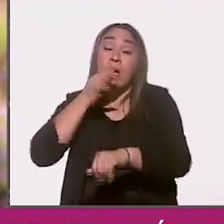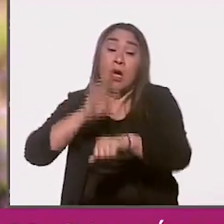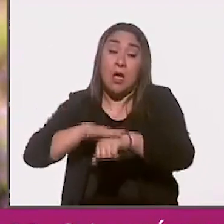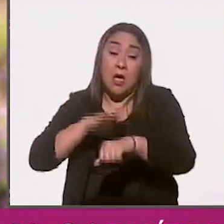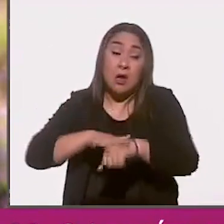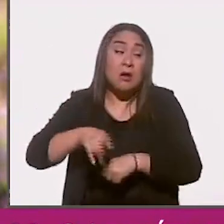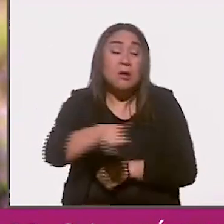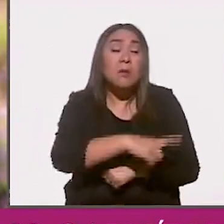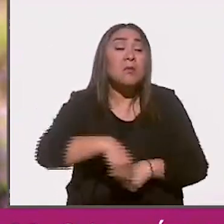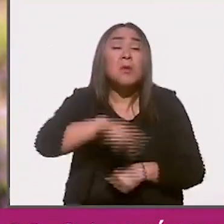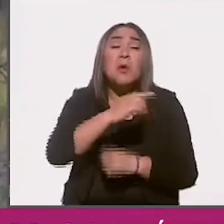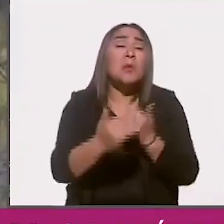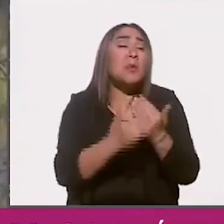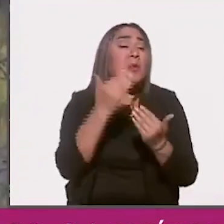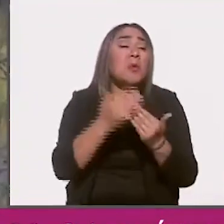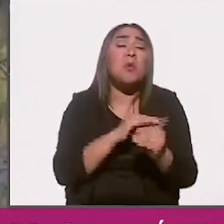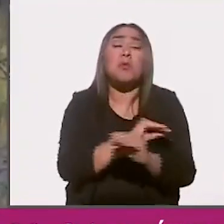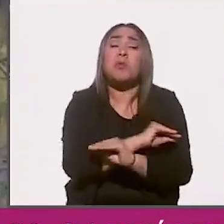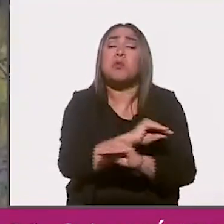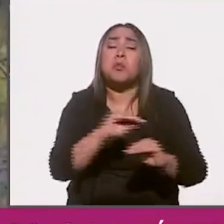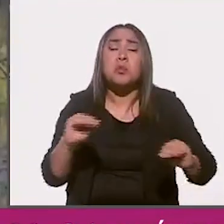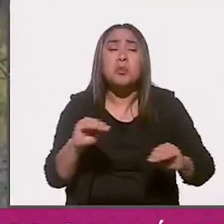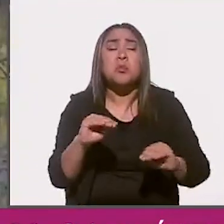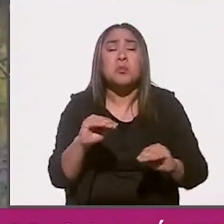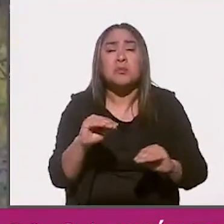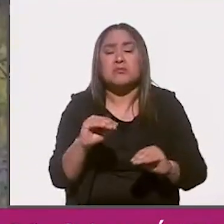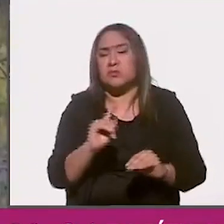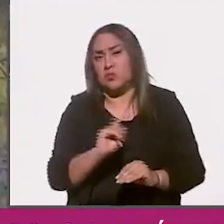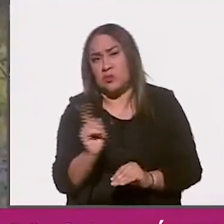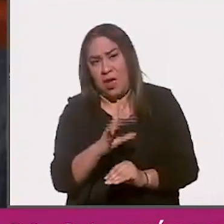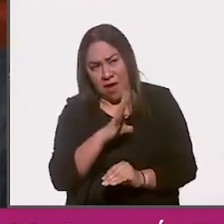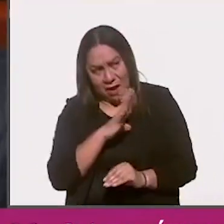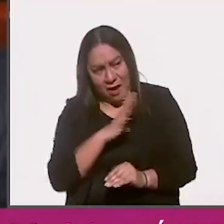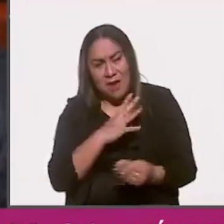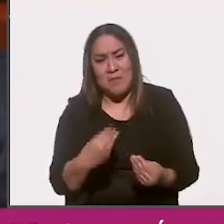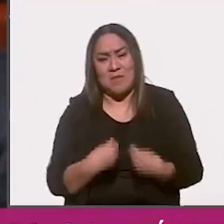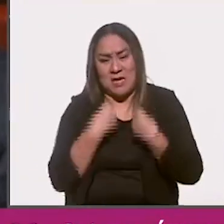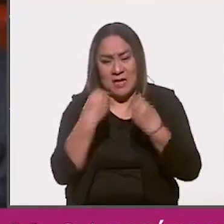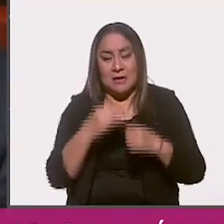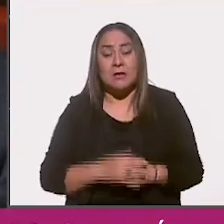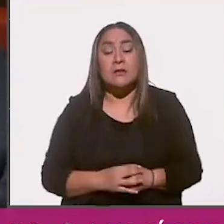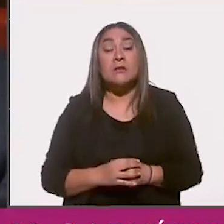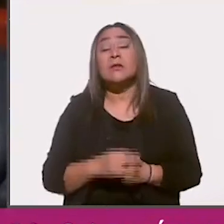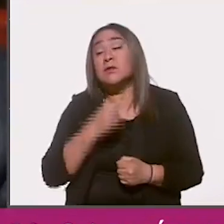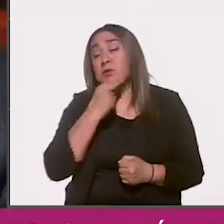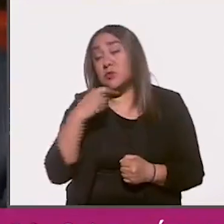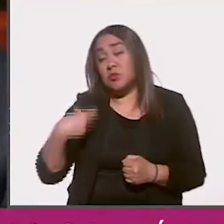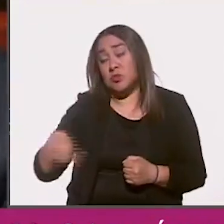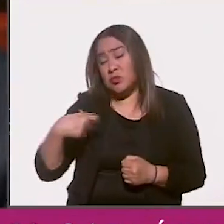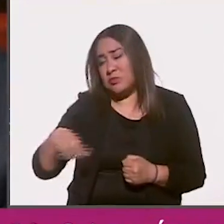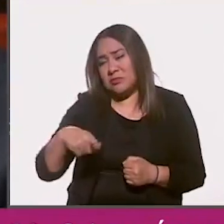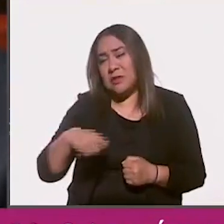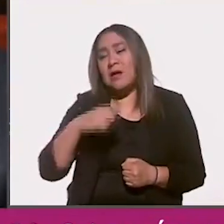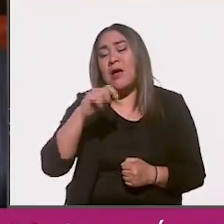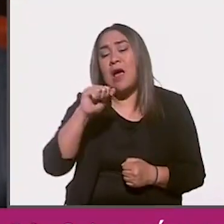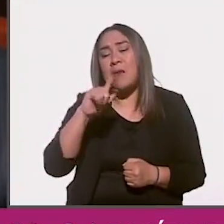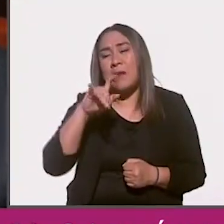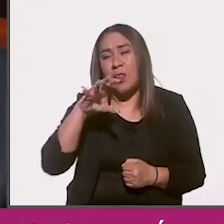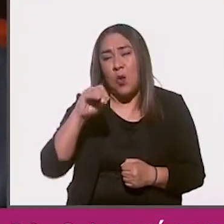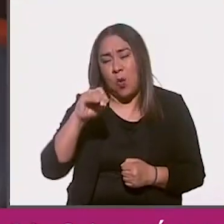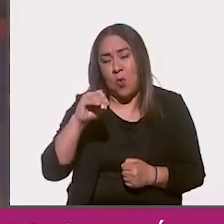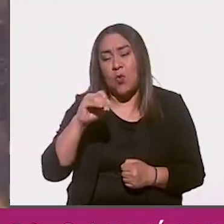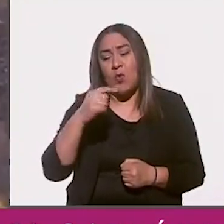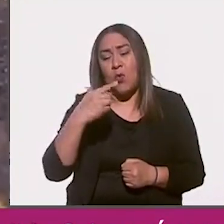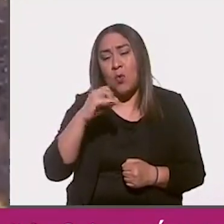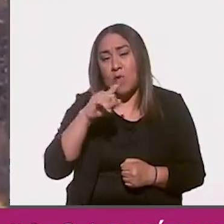la vida era escasa y nula en un desierto biodiverso. El cuarto hombre más rico de México, Alberto Bailleres